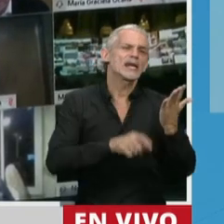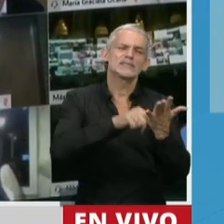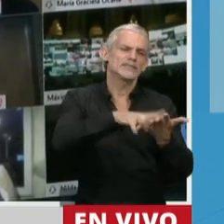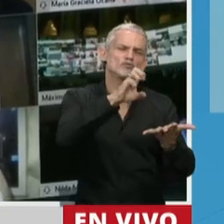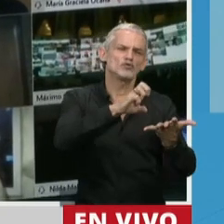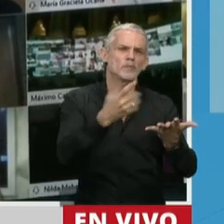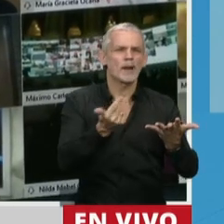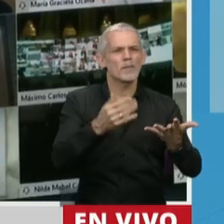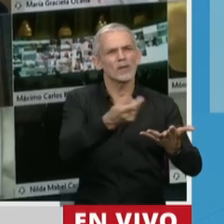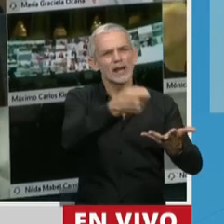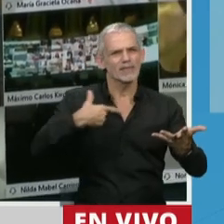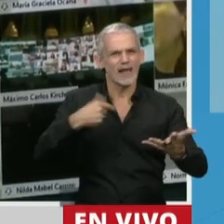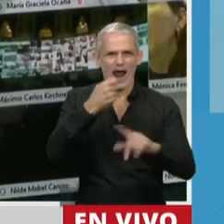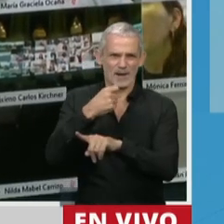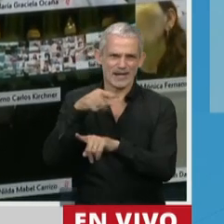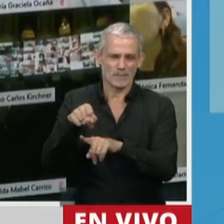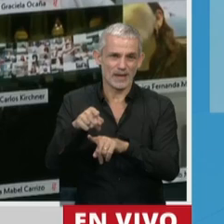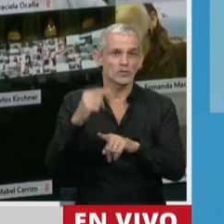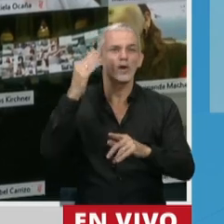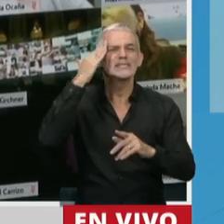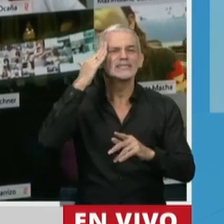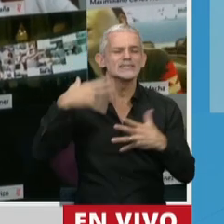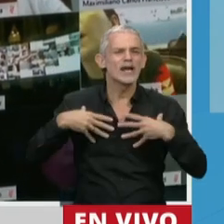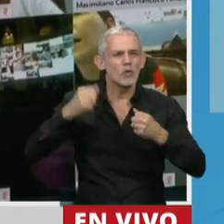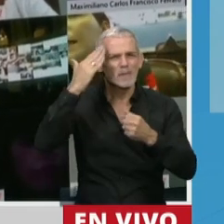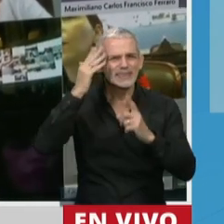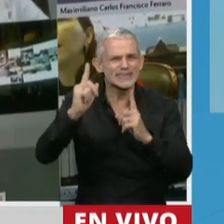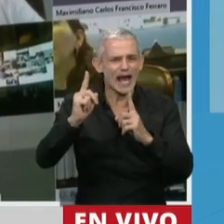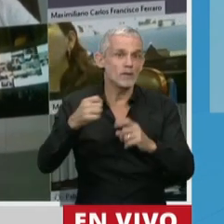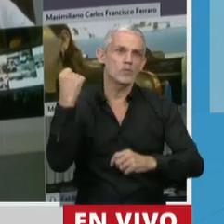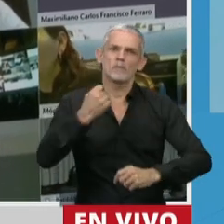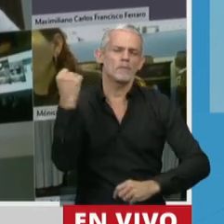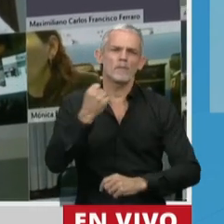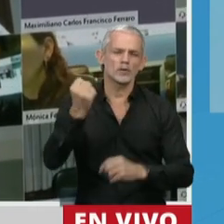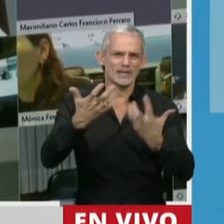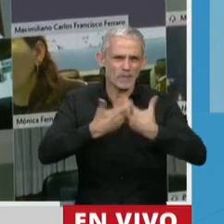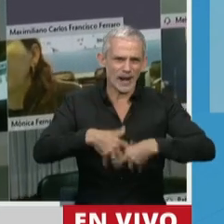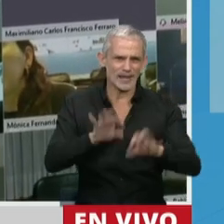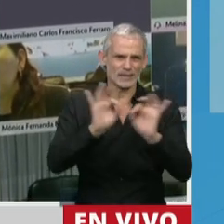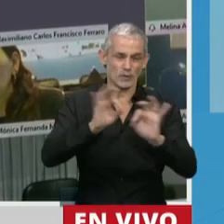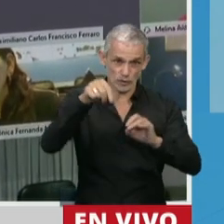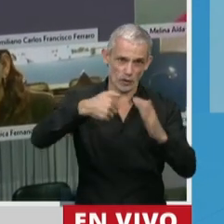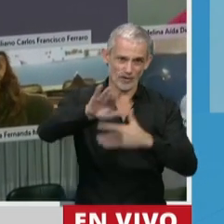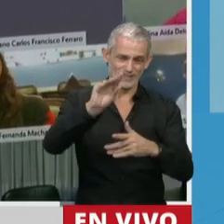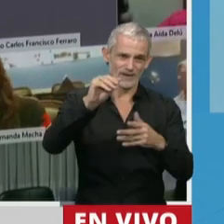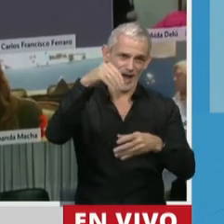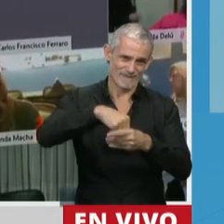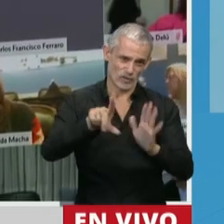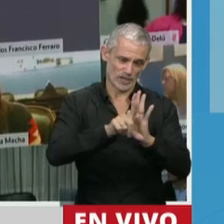destacar todo ese componente vinculado a la salud mental que contempla este proyecto que hoy estamos votando.